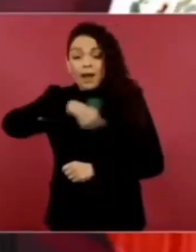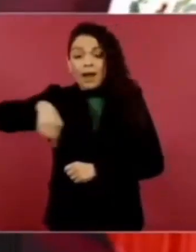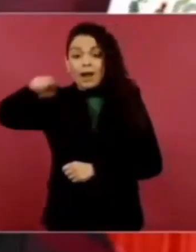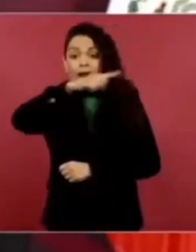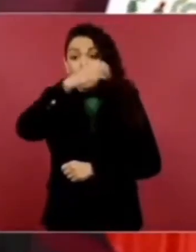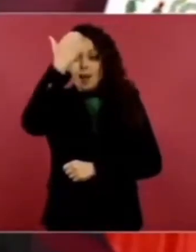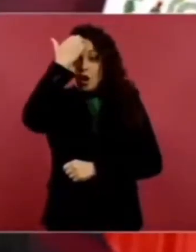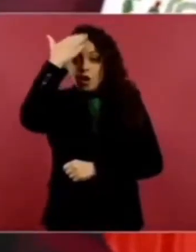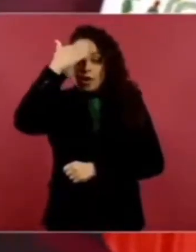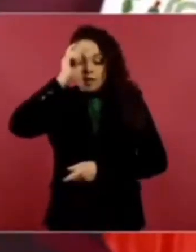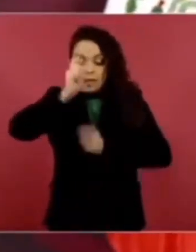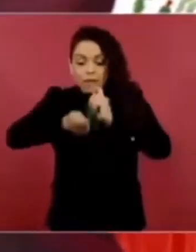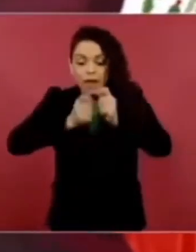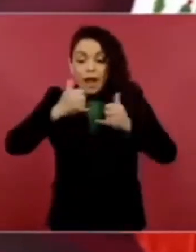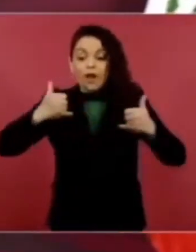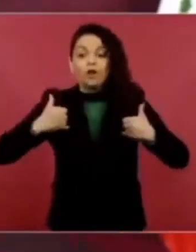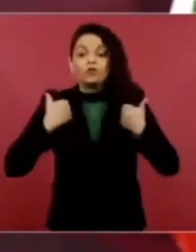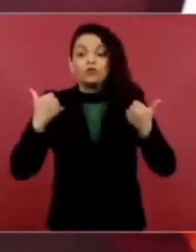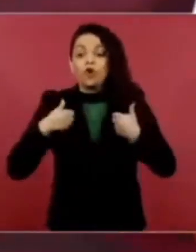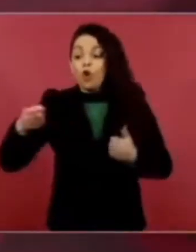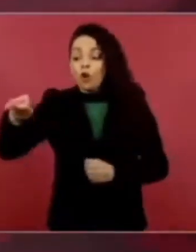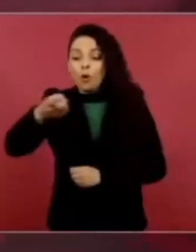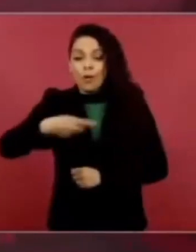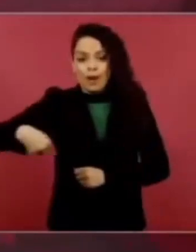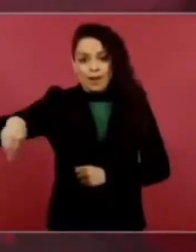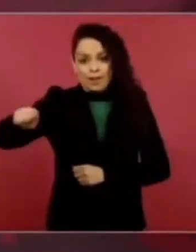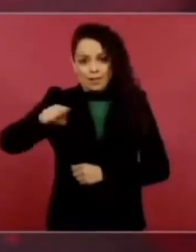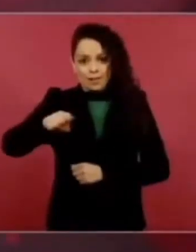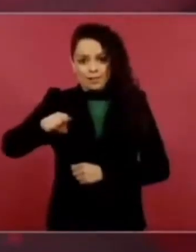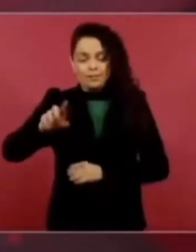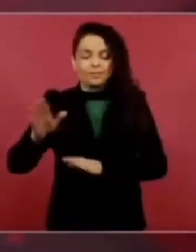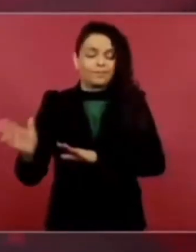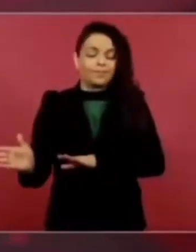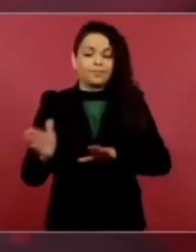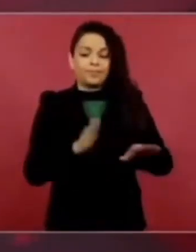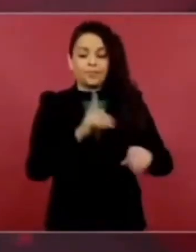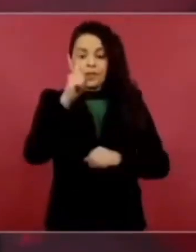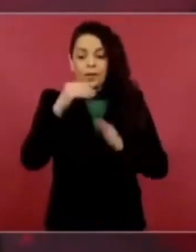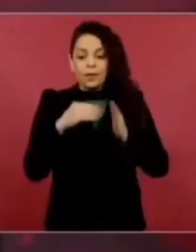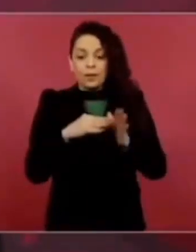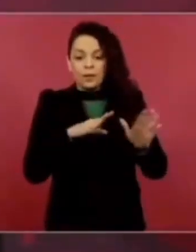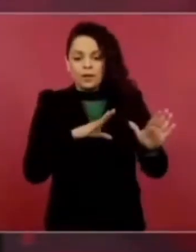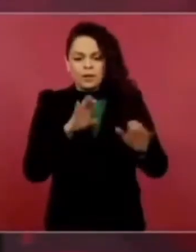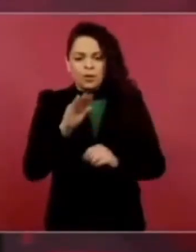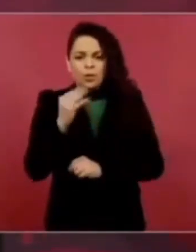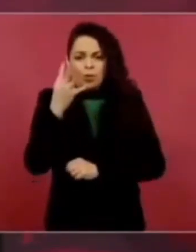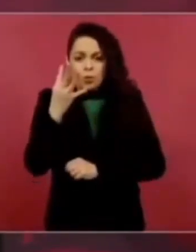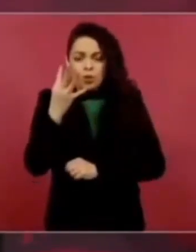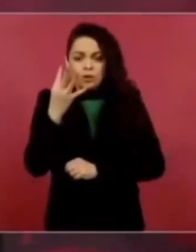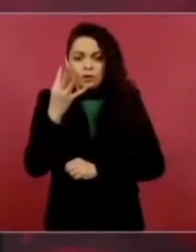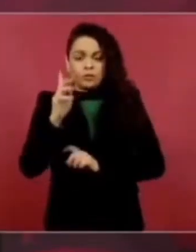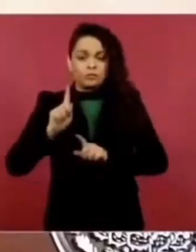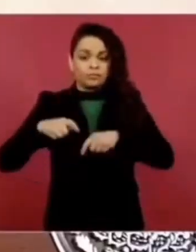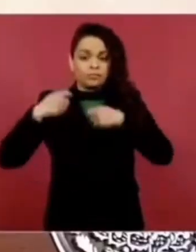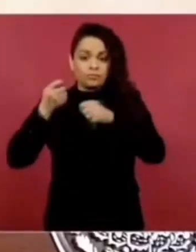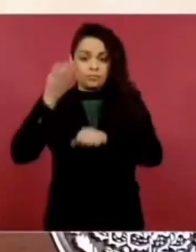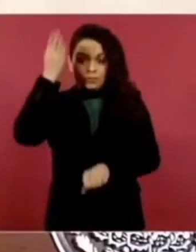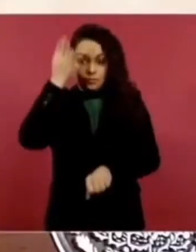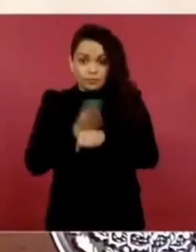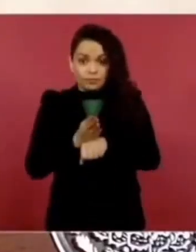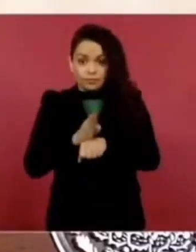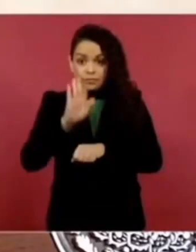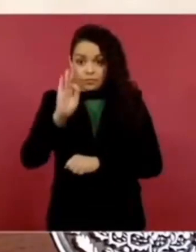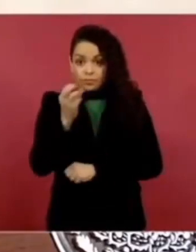1994, viene una condena de 43 años a Aburto.